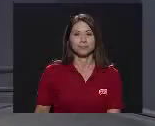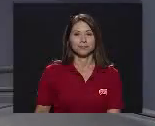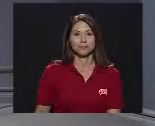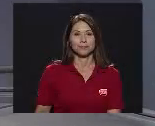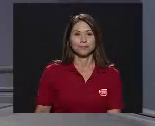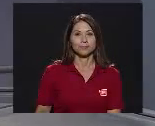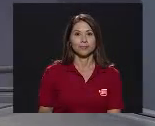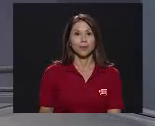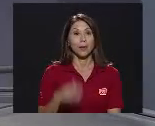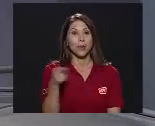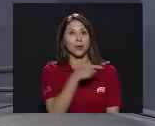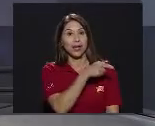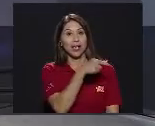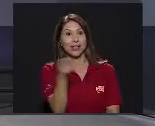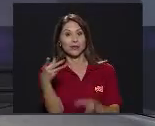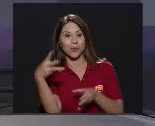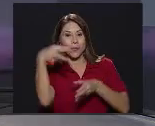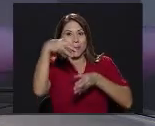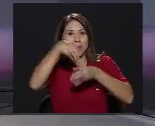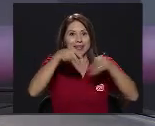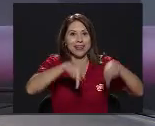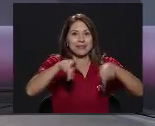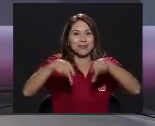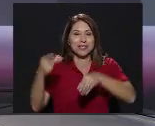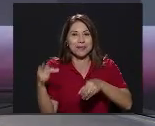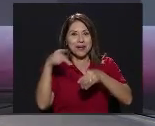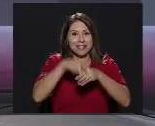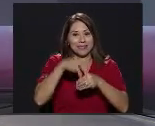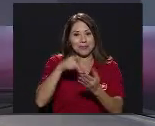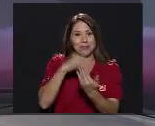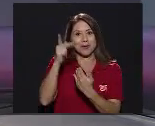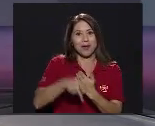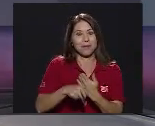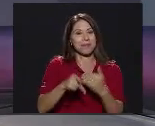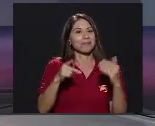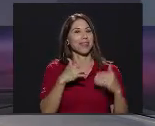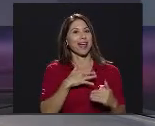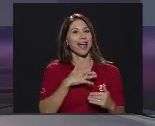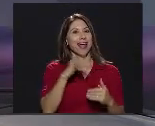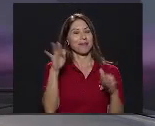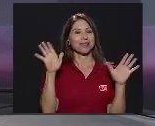Bueno Ellos son parte De las personas Que participaron En esta producción Almas en vuelo